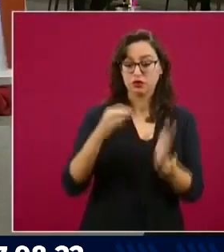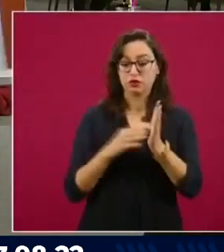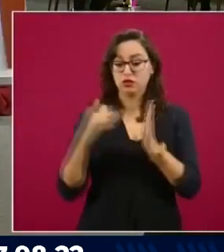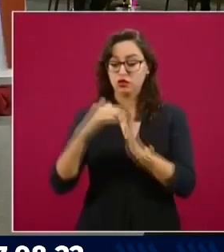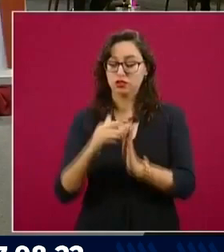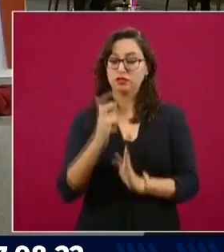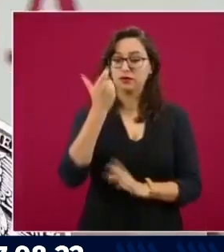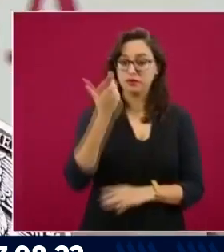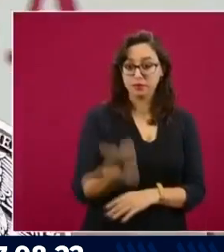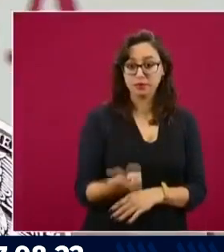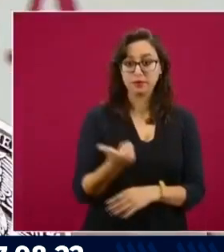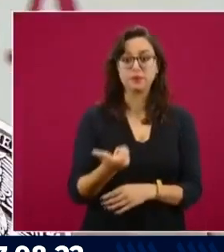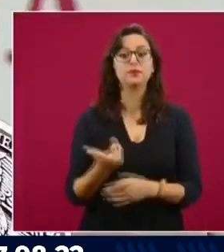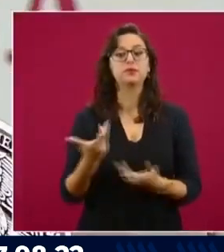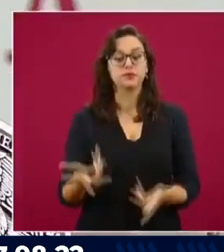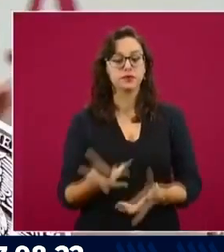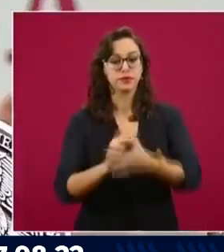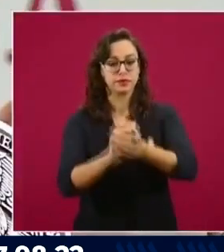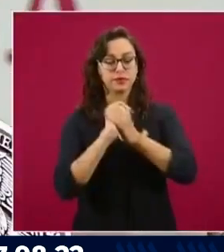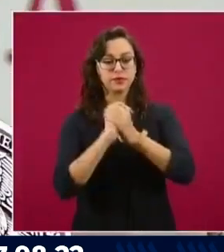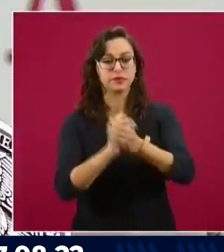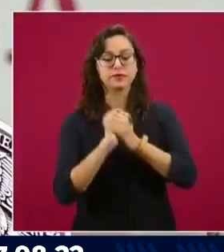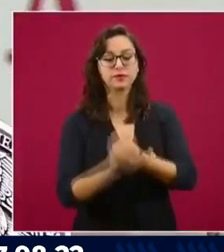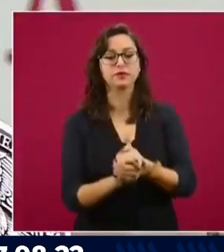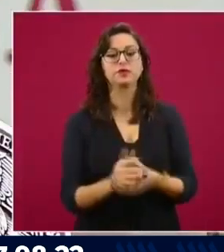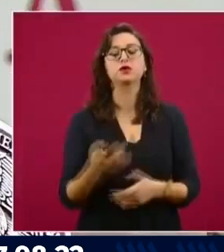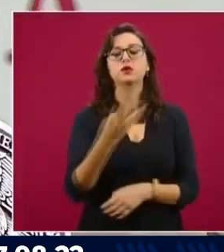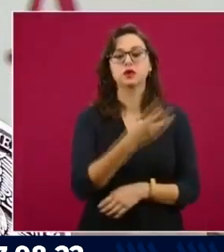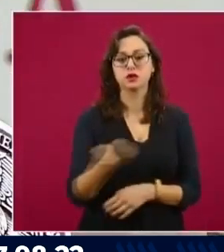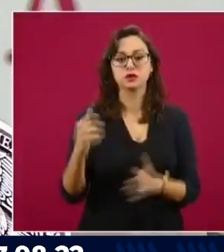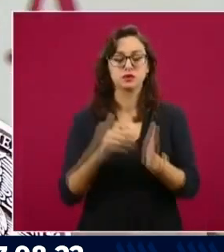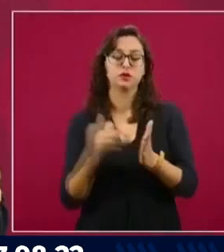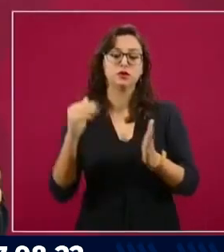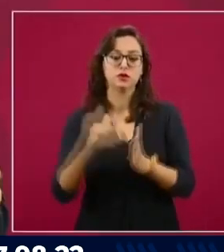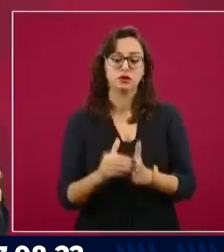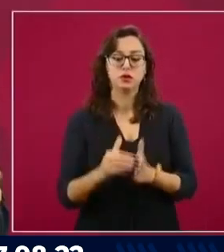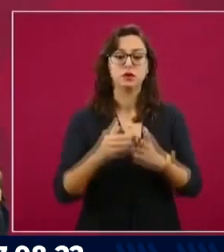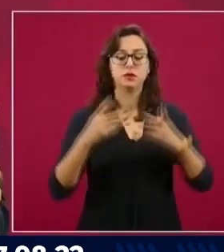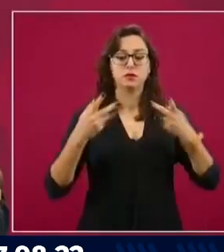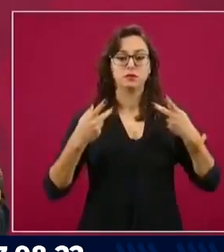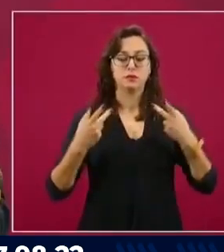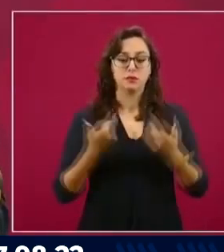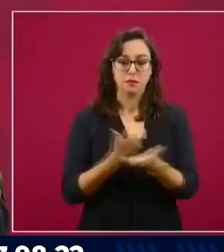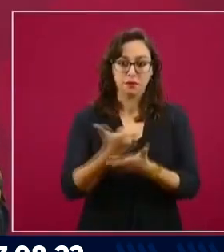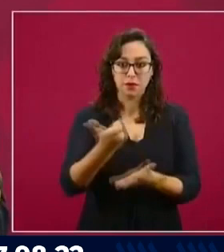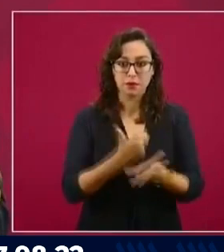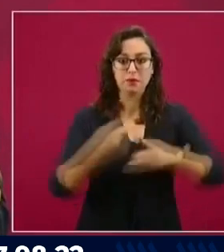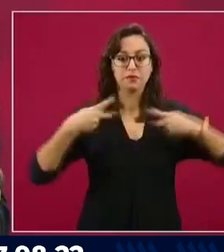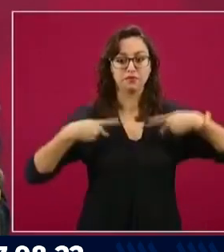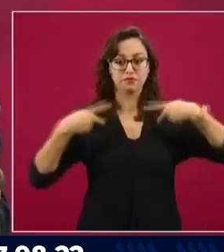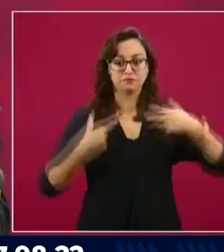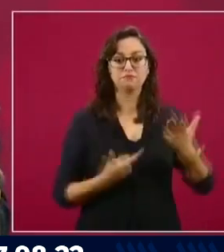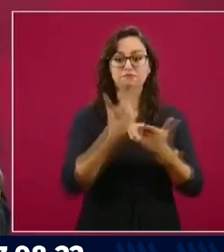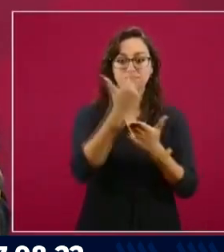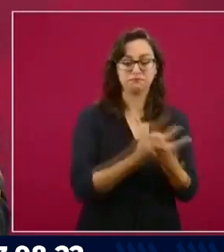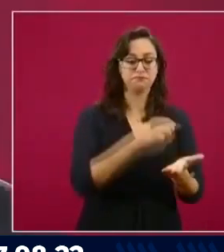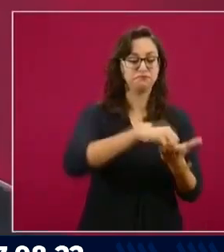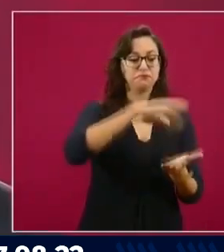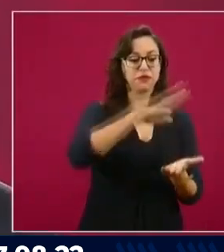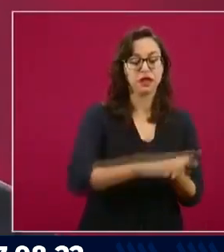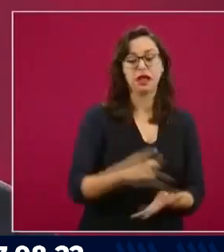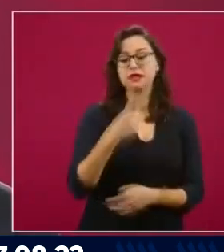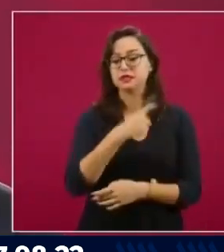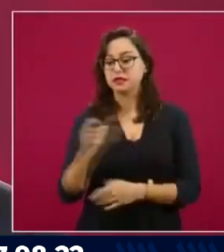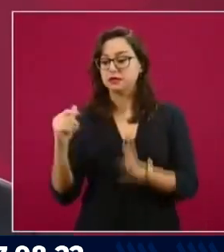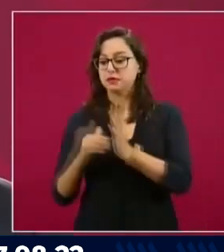de pesos que se van a dar a través de sorteos, 400 millones de pesos para los clientes que se han registrados apropiadamente y 100 millones para